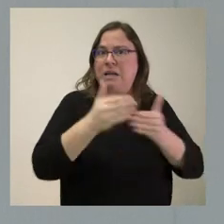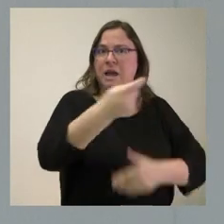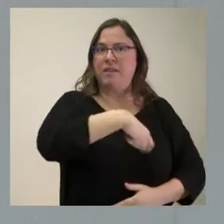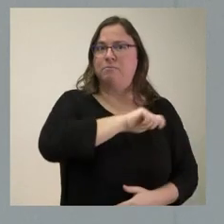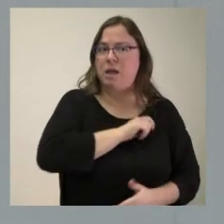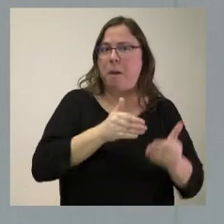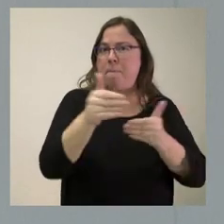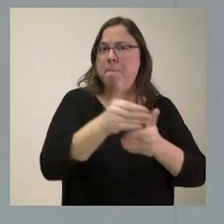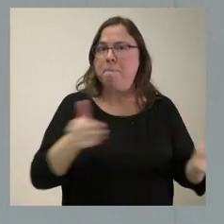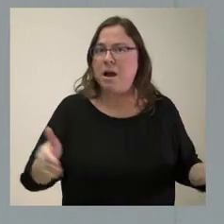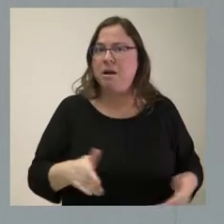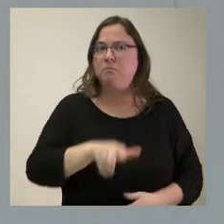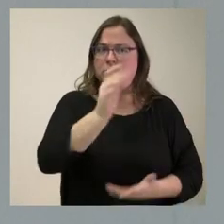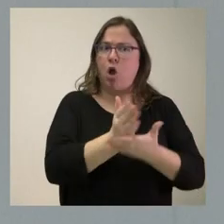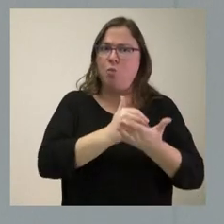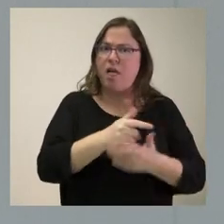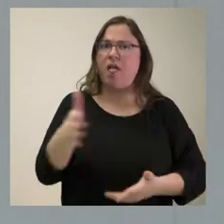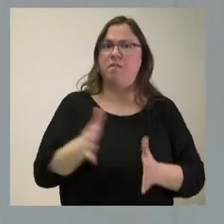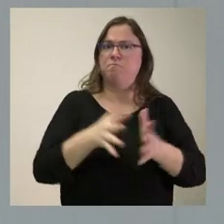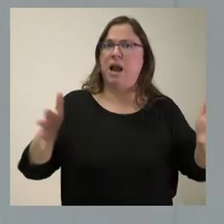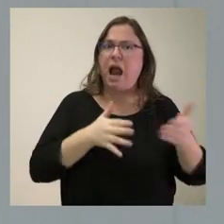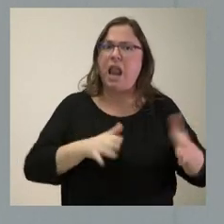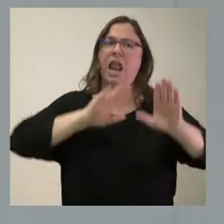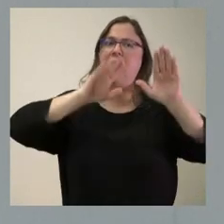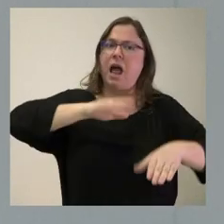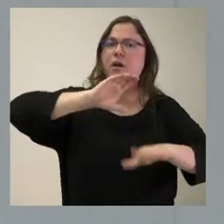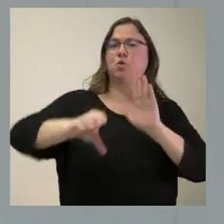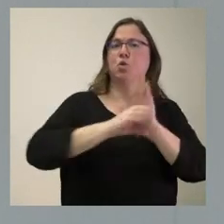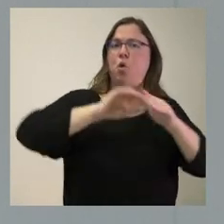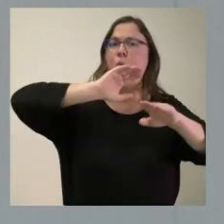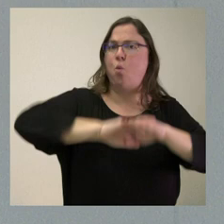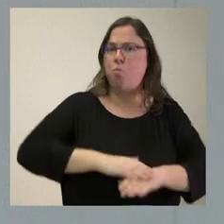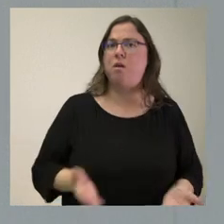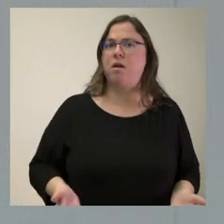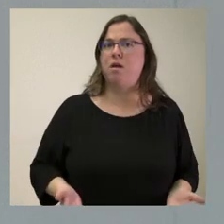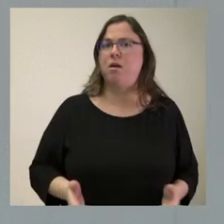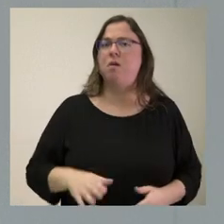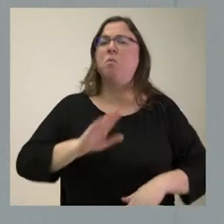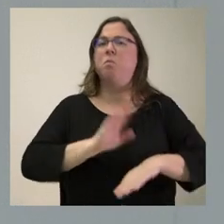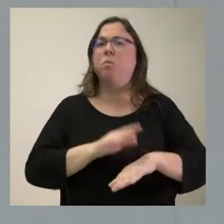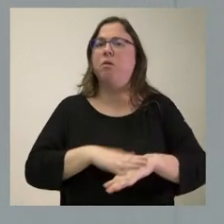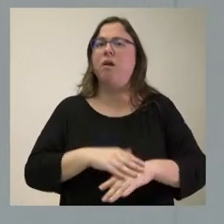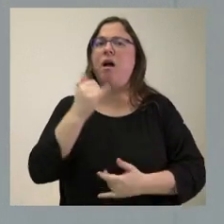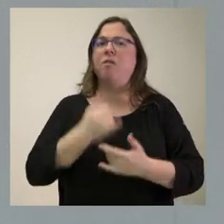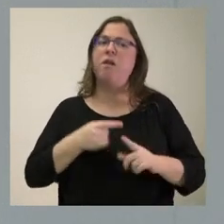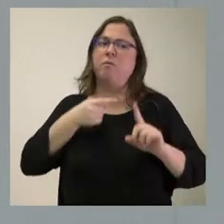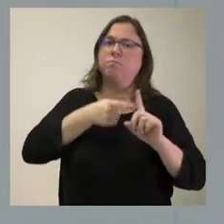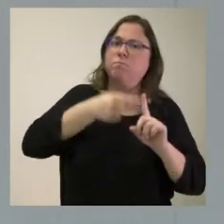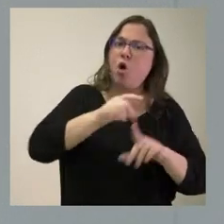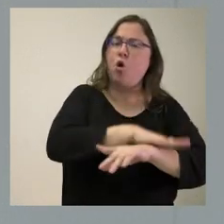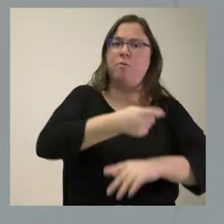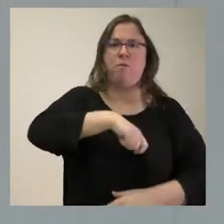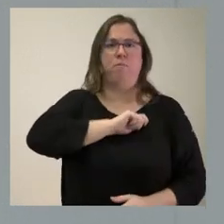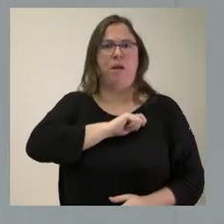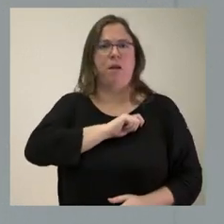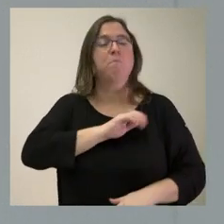una comunidad como la nuestra, una comunidad leal a la Constitución española, pues esté siendo objeto de este tratamiento por parte del Gobierno de España,